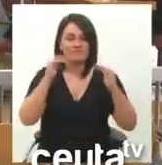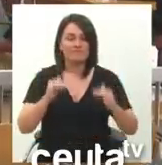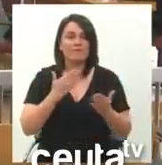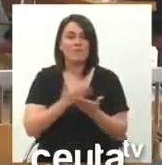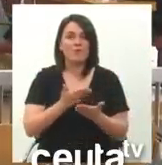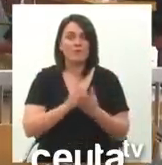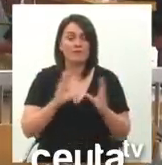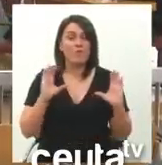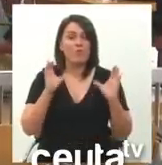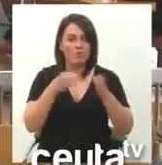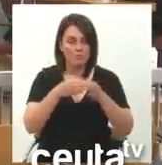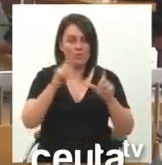grupo MDIC. contra? ¿Votos